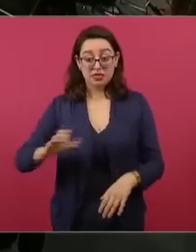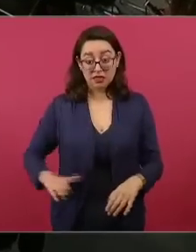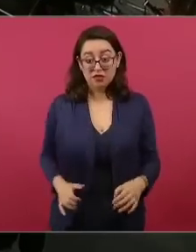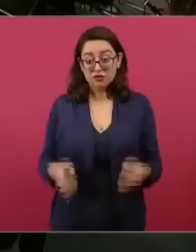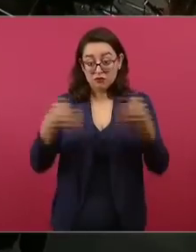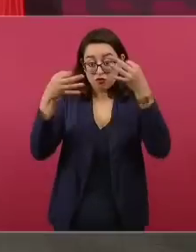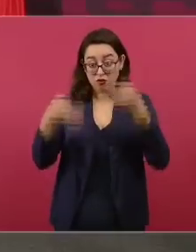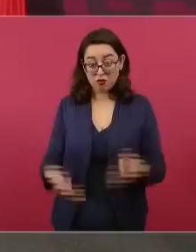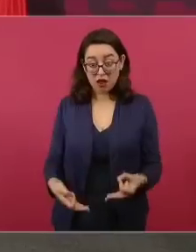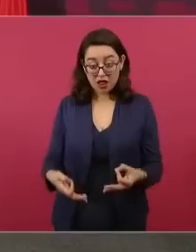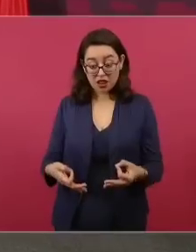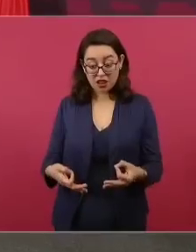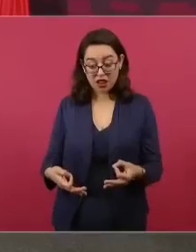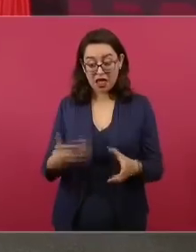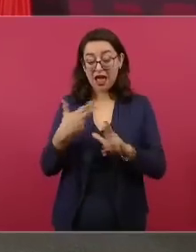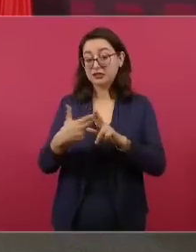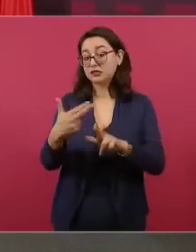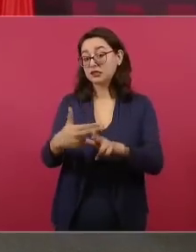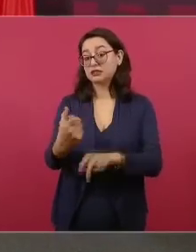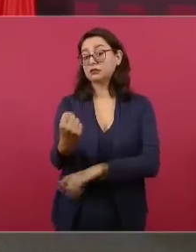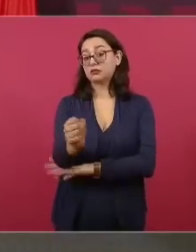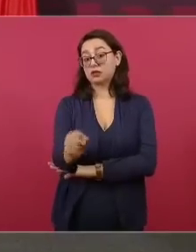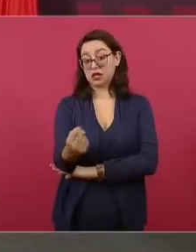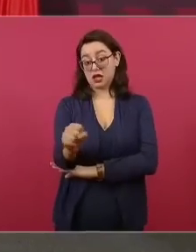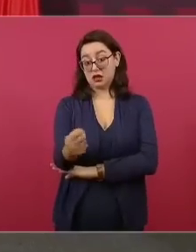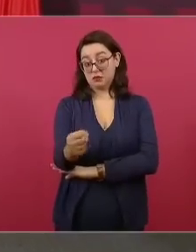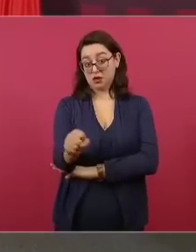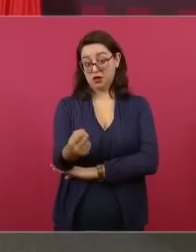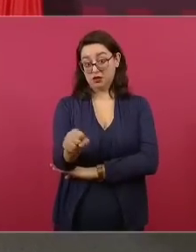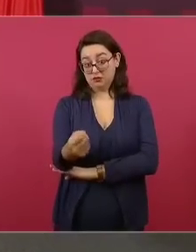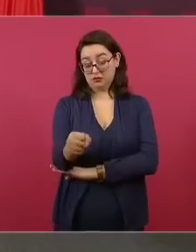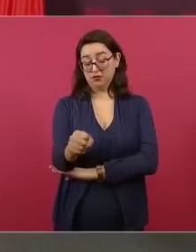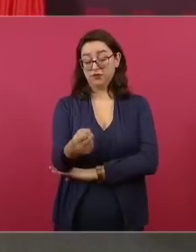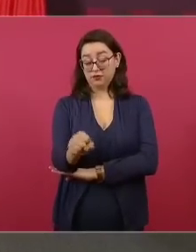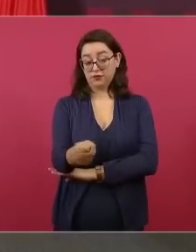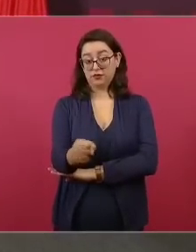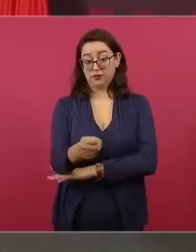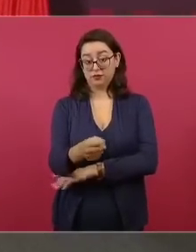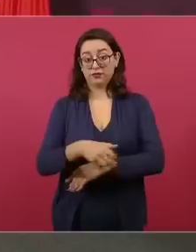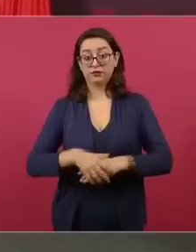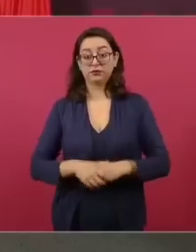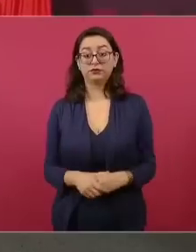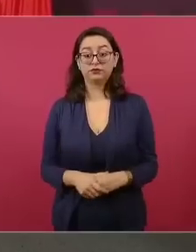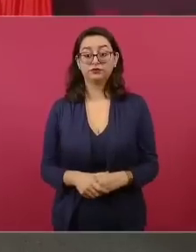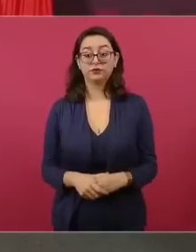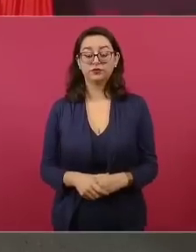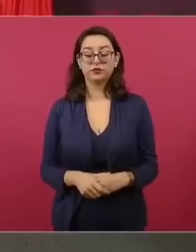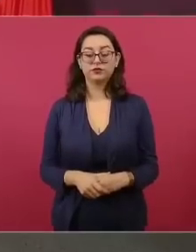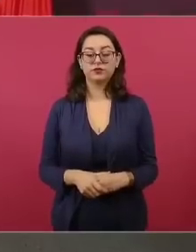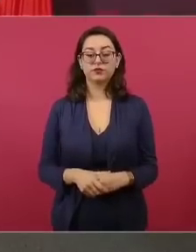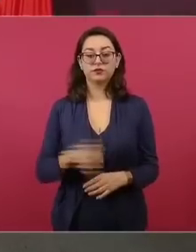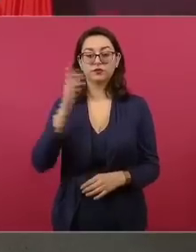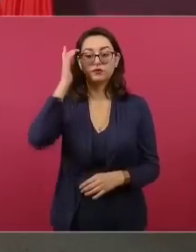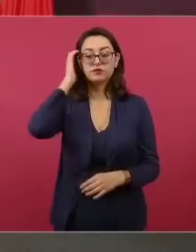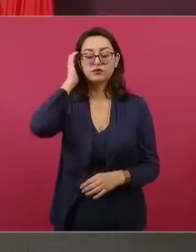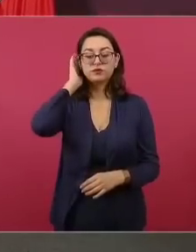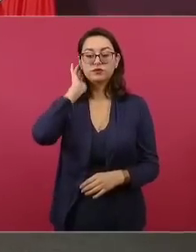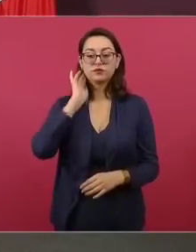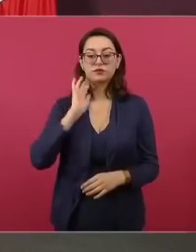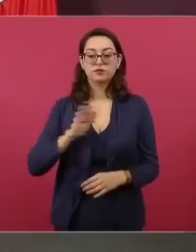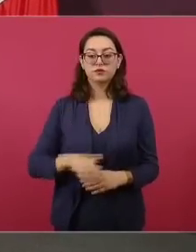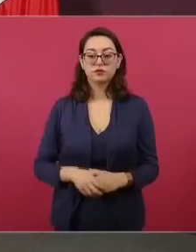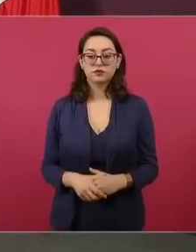Yo quiero agradecer mucho el comportamiento de quienes